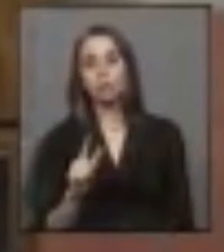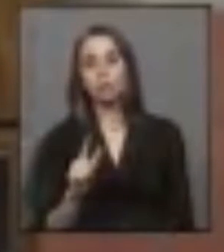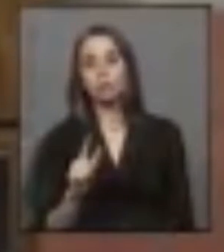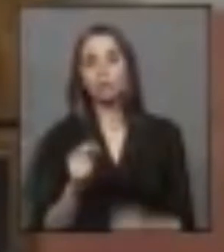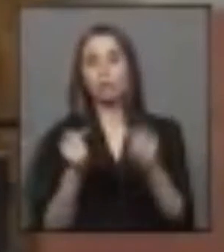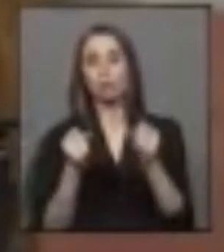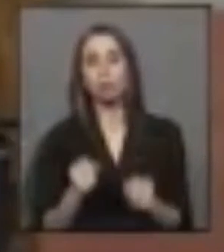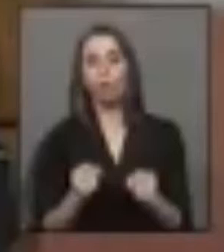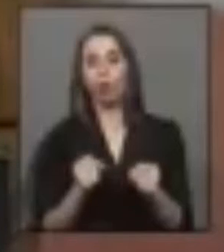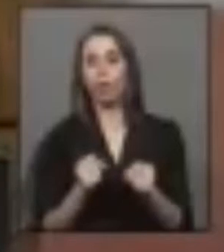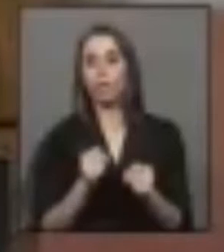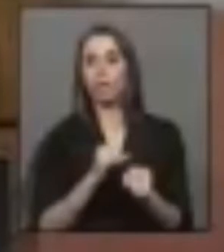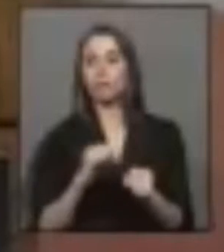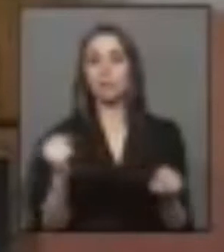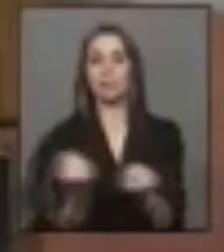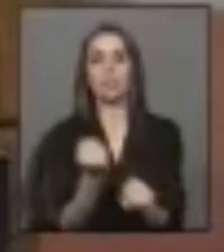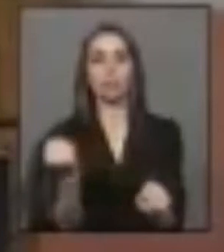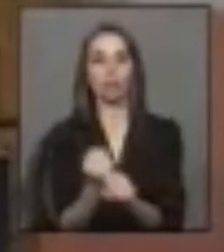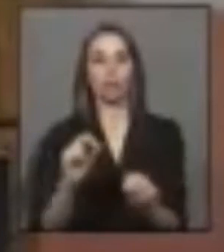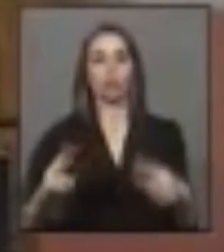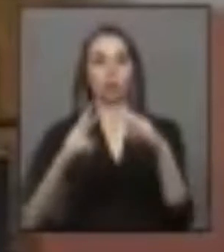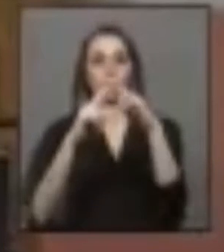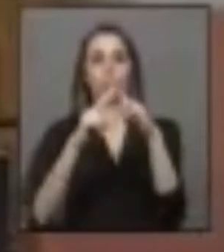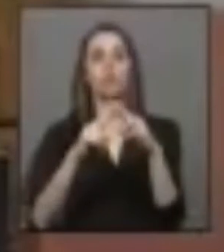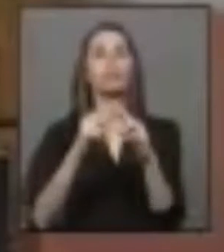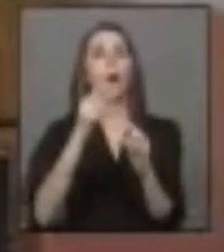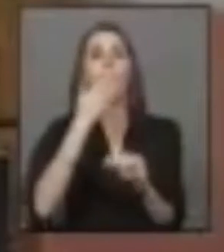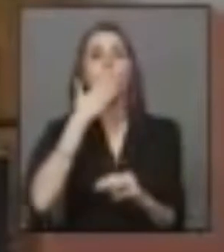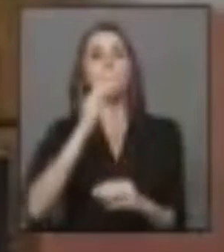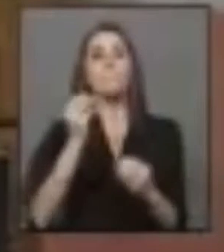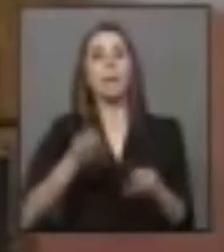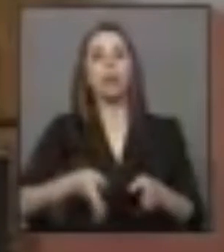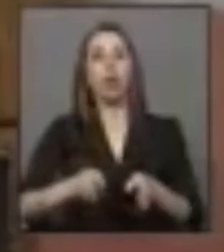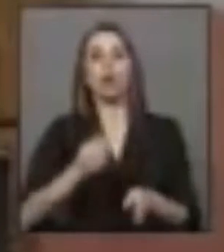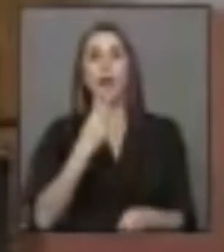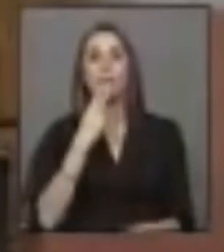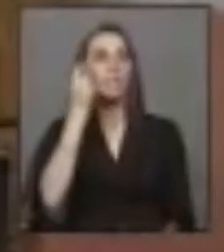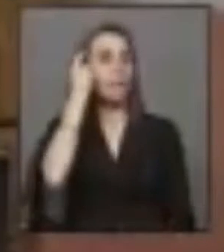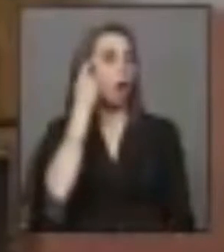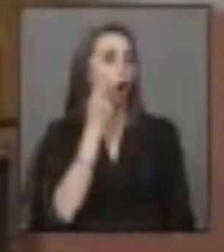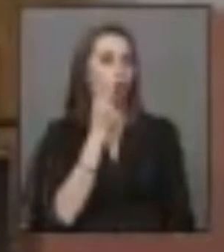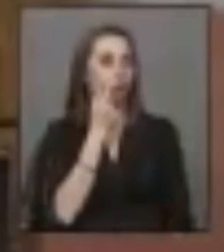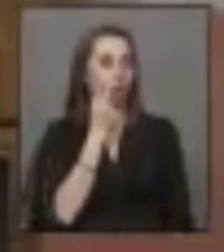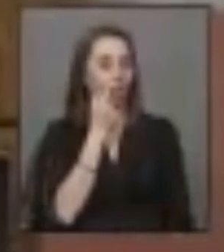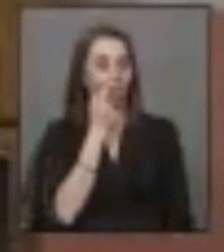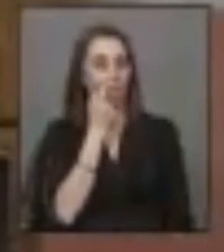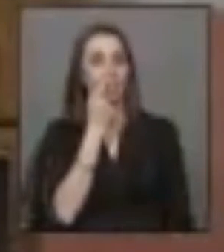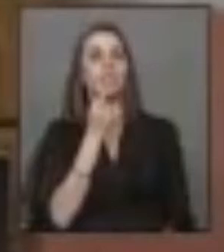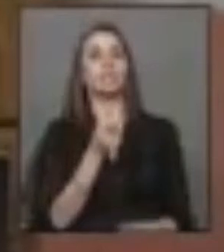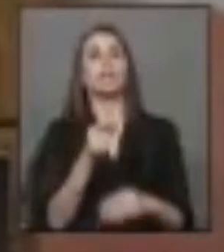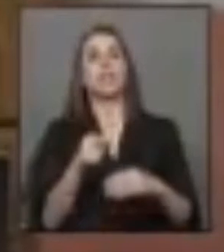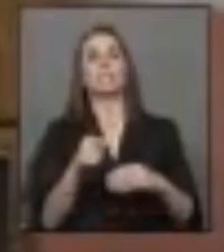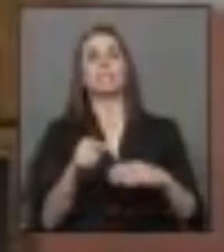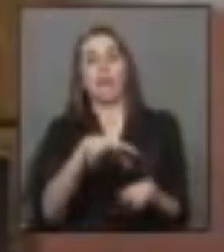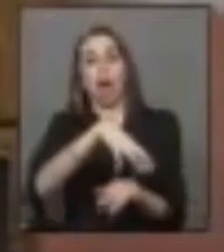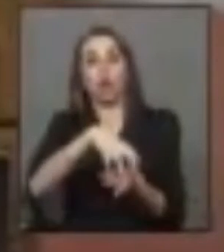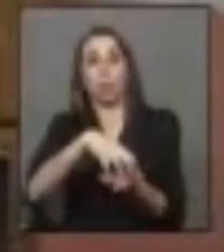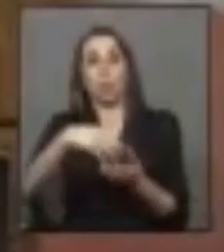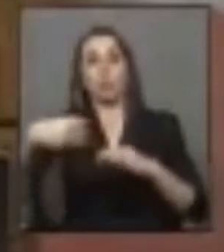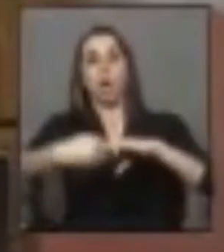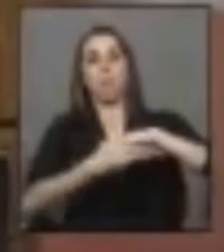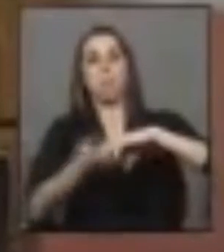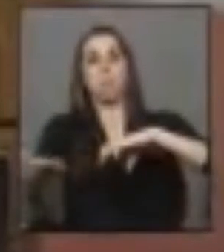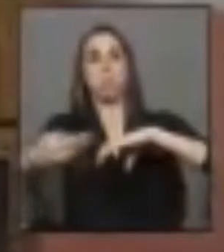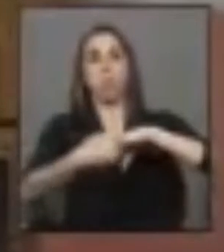que permita seguir avanzando con la obra de mejoramiento de la avenida O'Higgins en la Comuna Puerto, instructivo